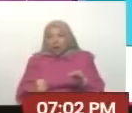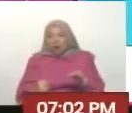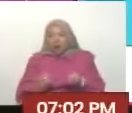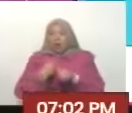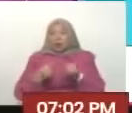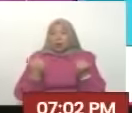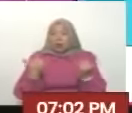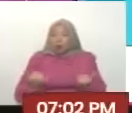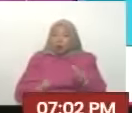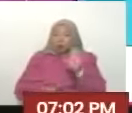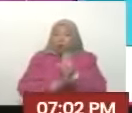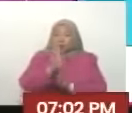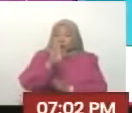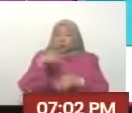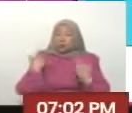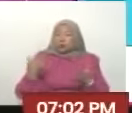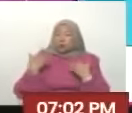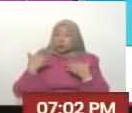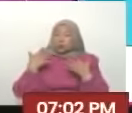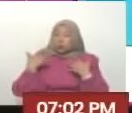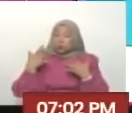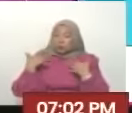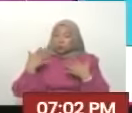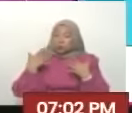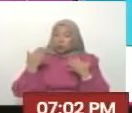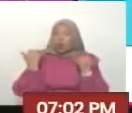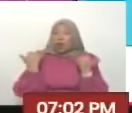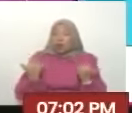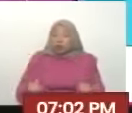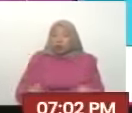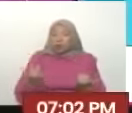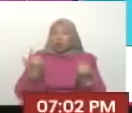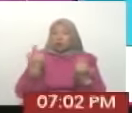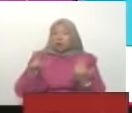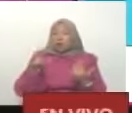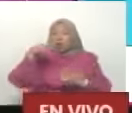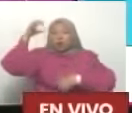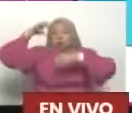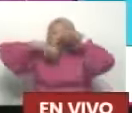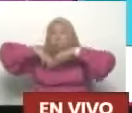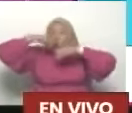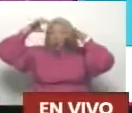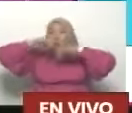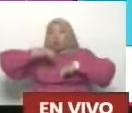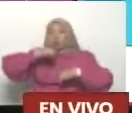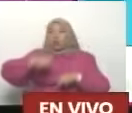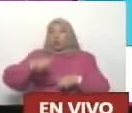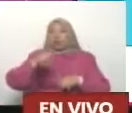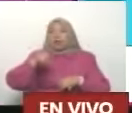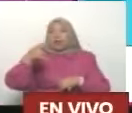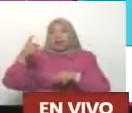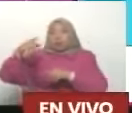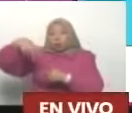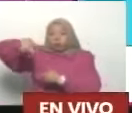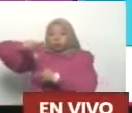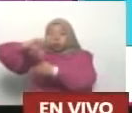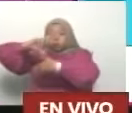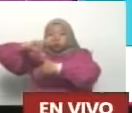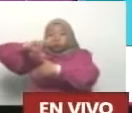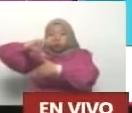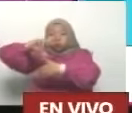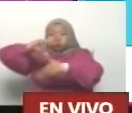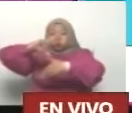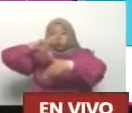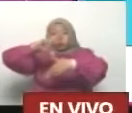de extremo calor ahora va llegando la temporada de lluvia y se anuncia la niña así que nosotros tenemos